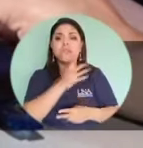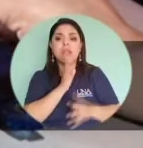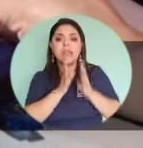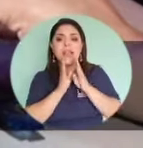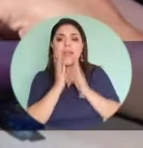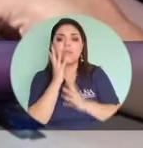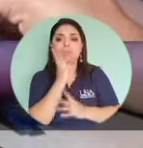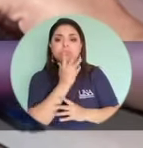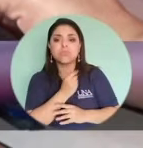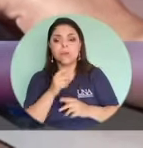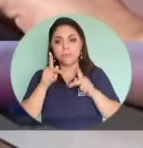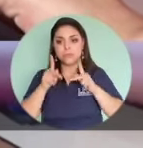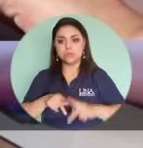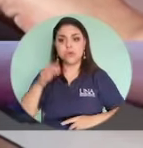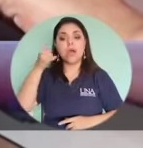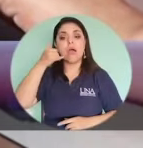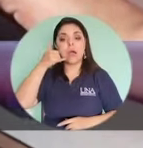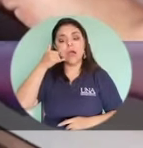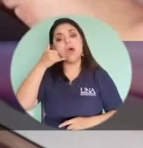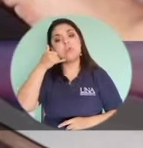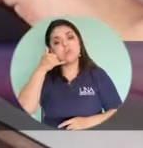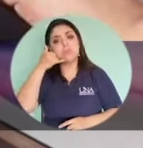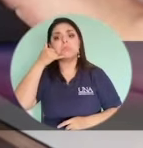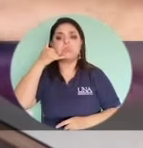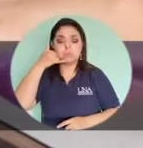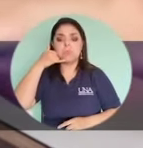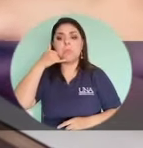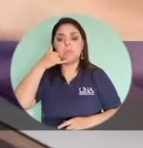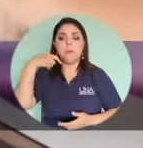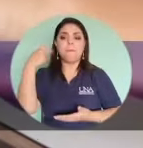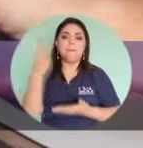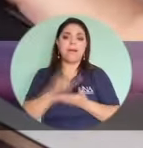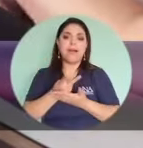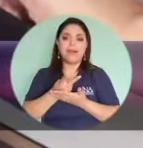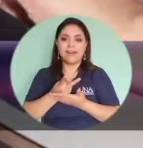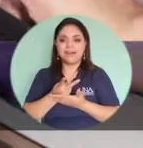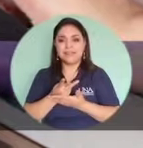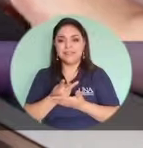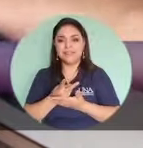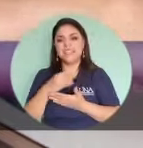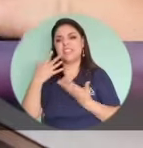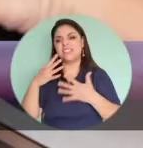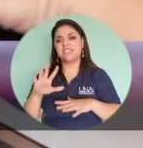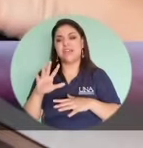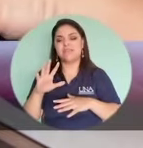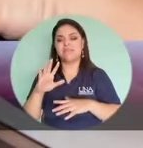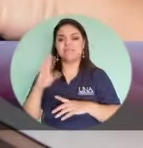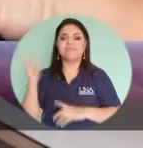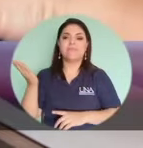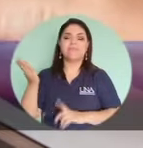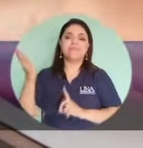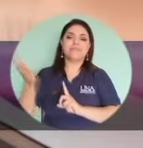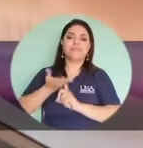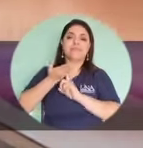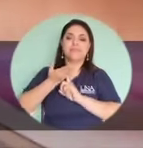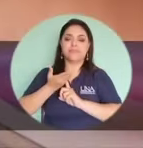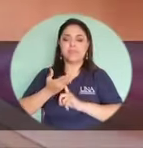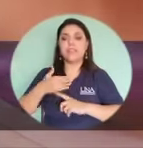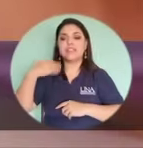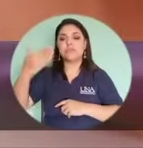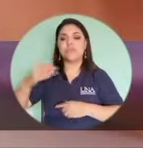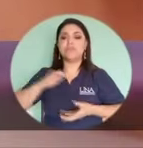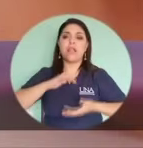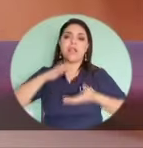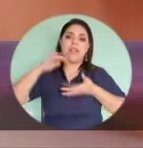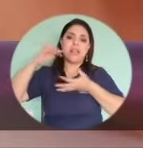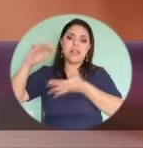a tal vez a hablar bonito la persona cree y entra en ese juego del estafador y por eso es